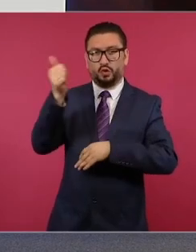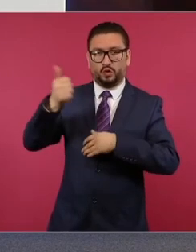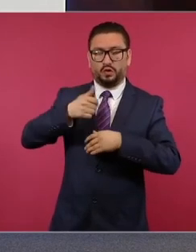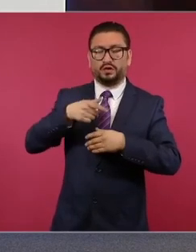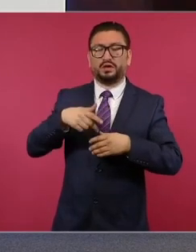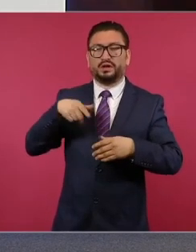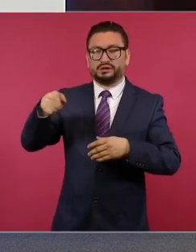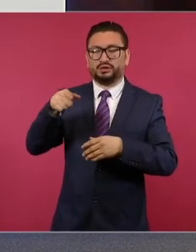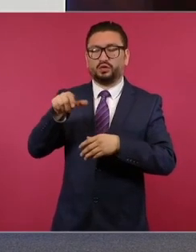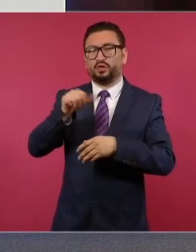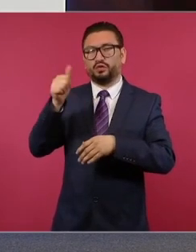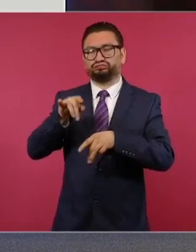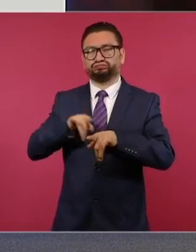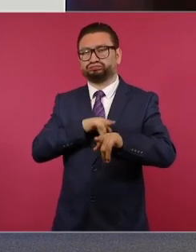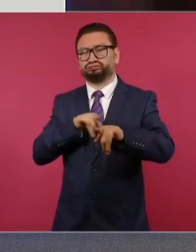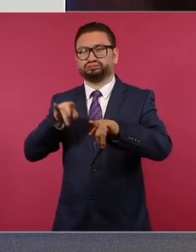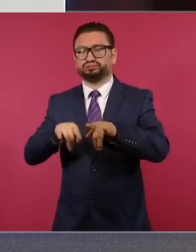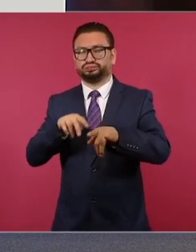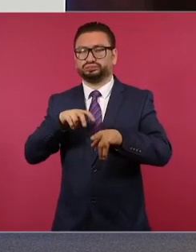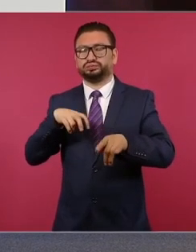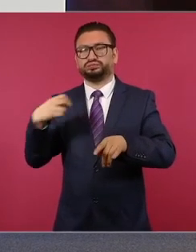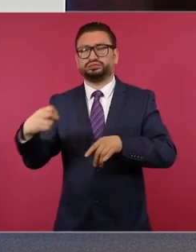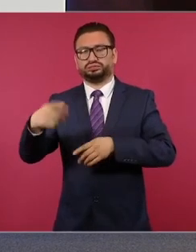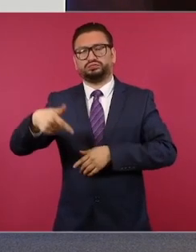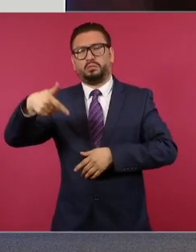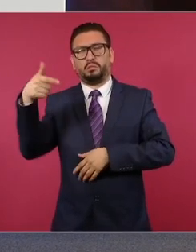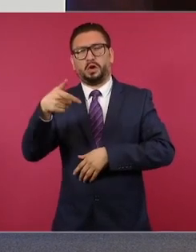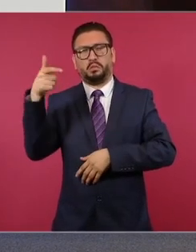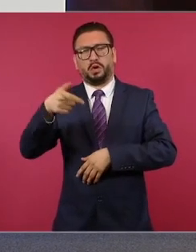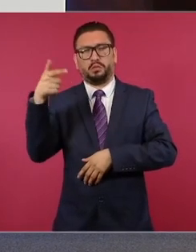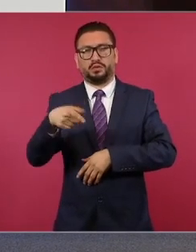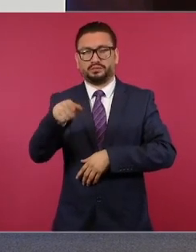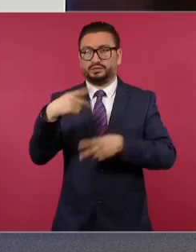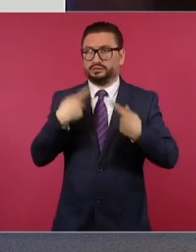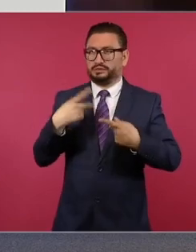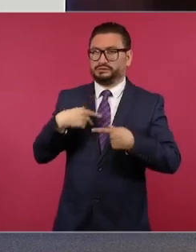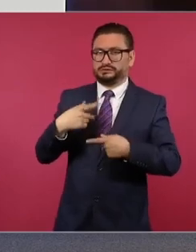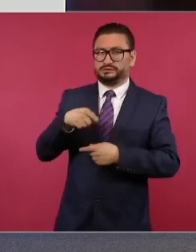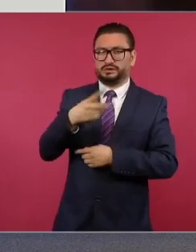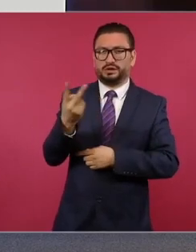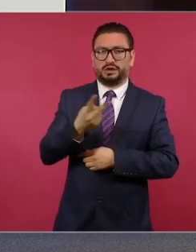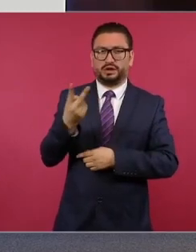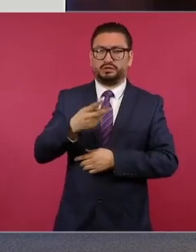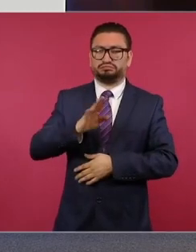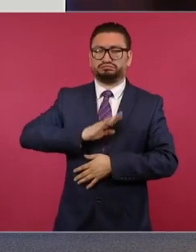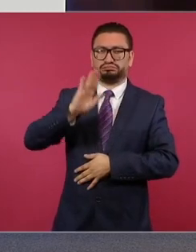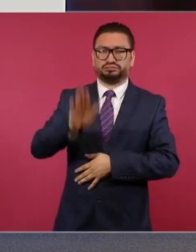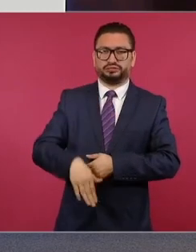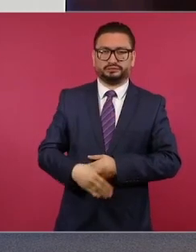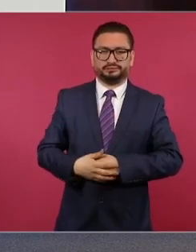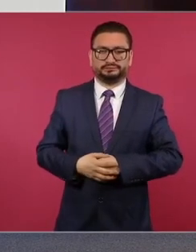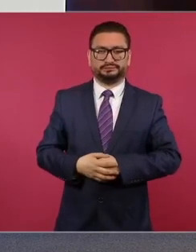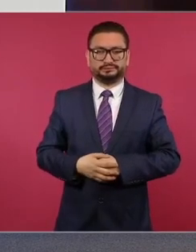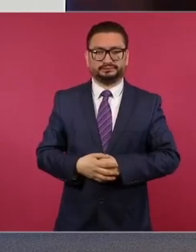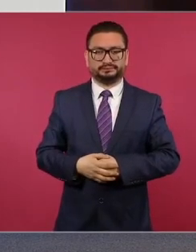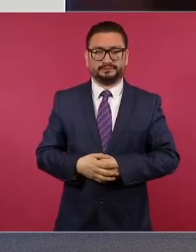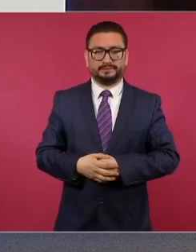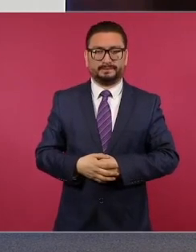iban a bordo de otro vehículo del cual descendieron y dispararon contra las víctimas provocándoles la muerte. Adelante.